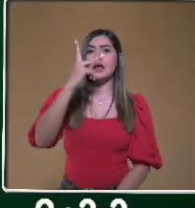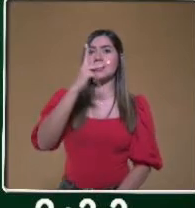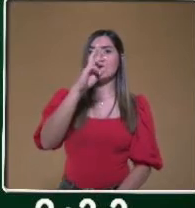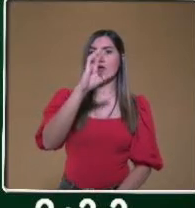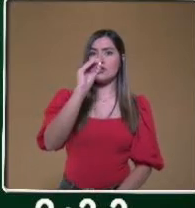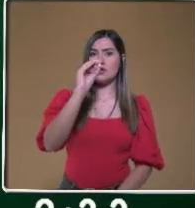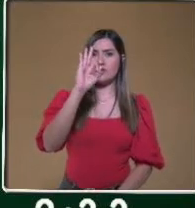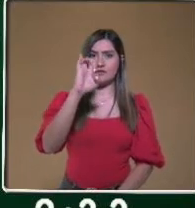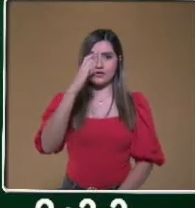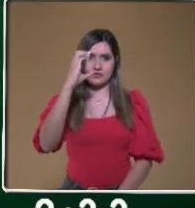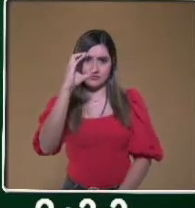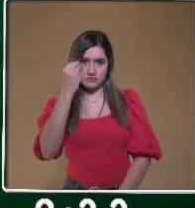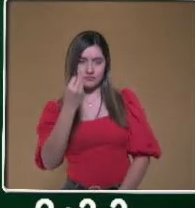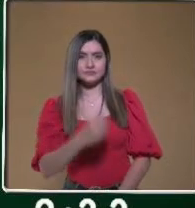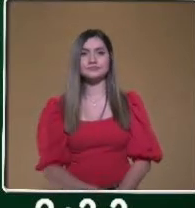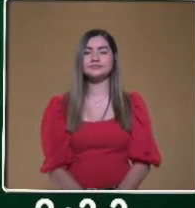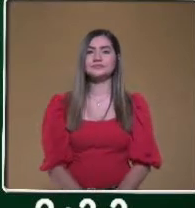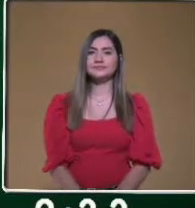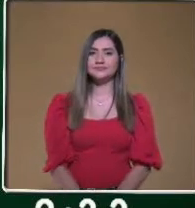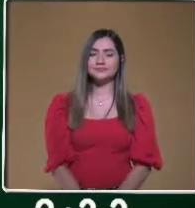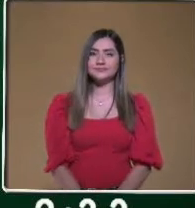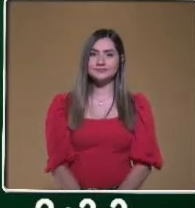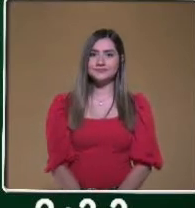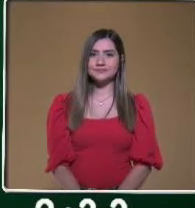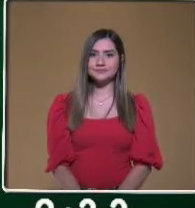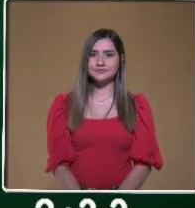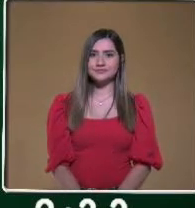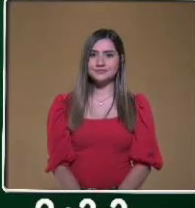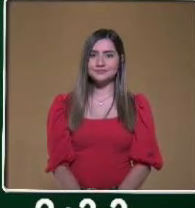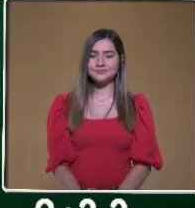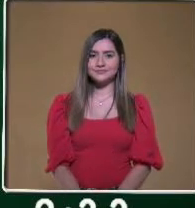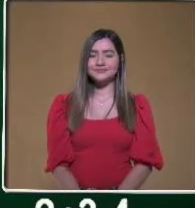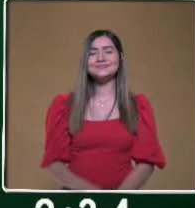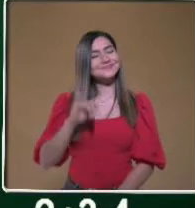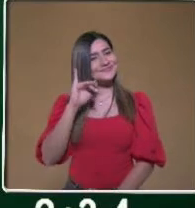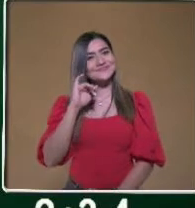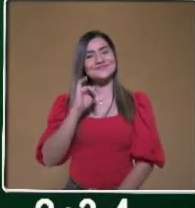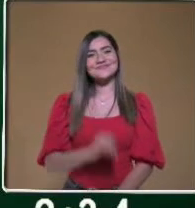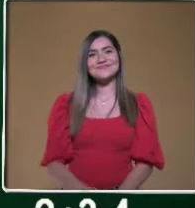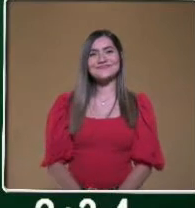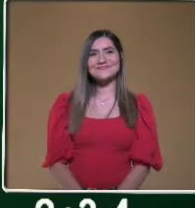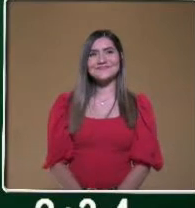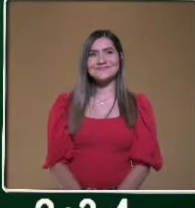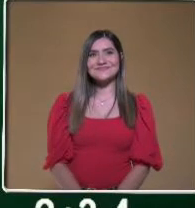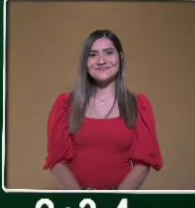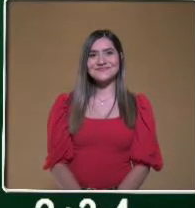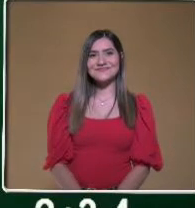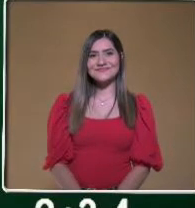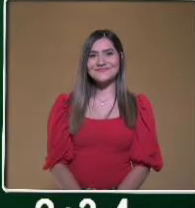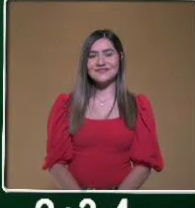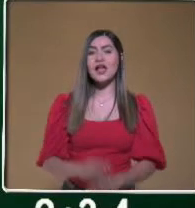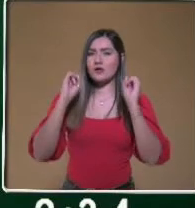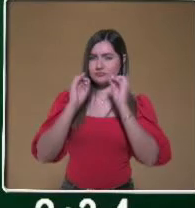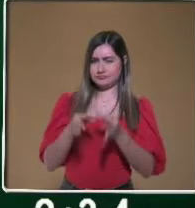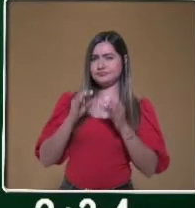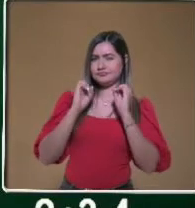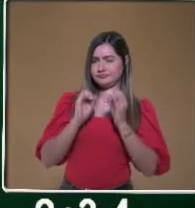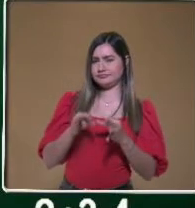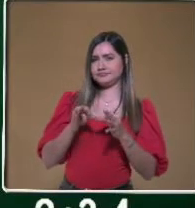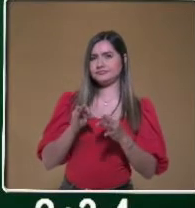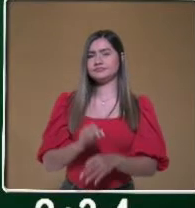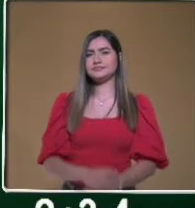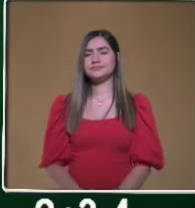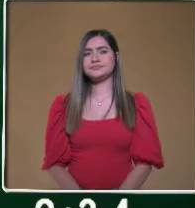Procuraduría Federal del Consumidor. Es correcto, maestra. Y esta dependencia, en alguna